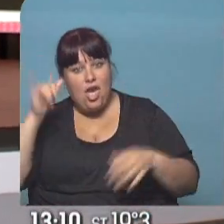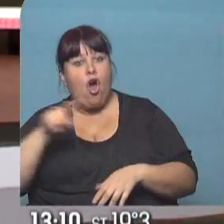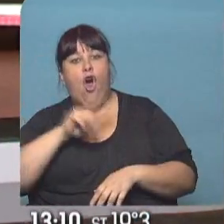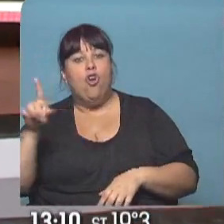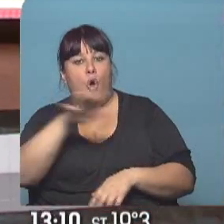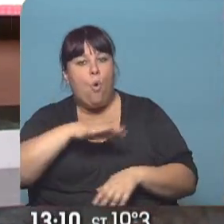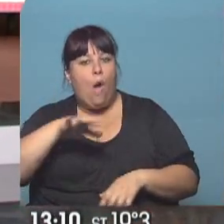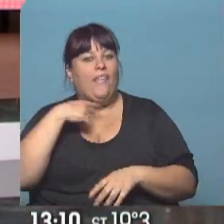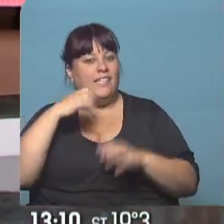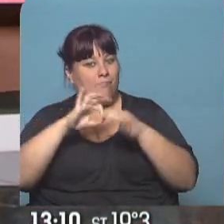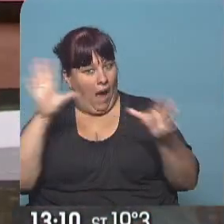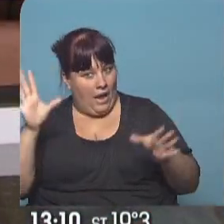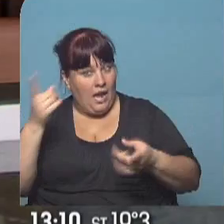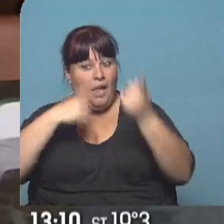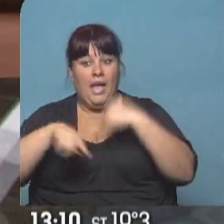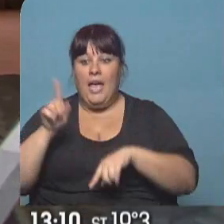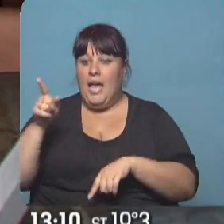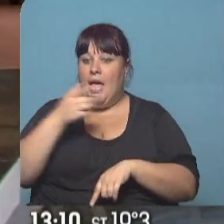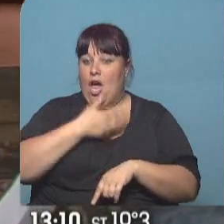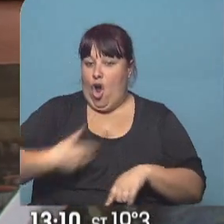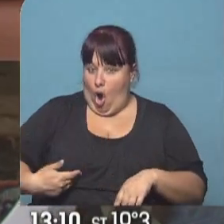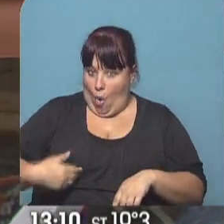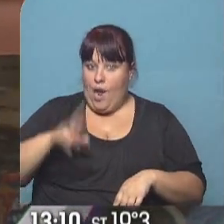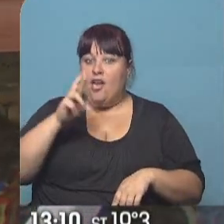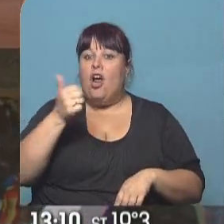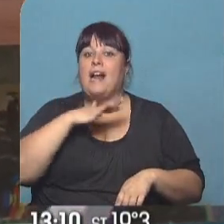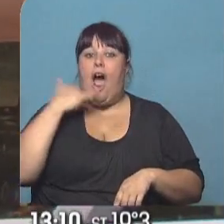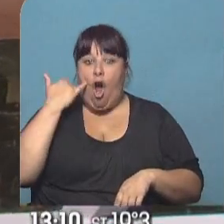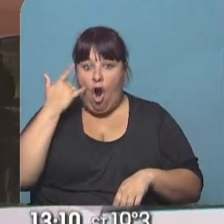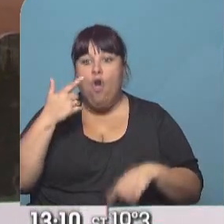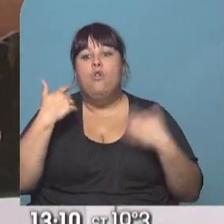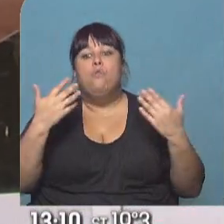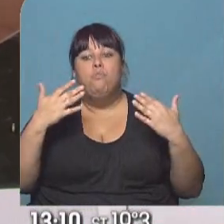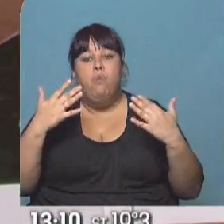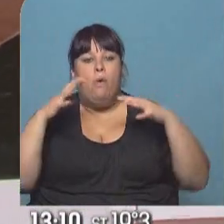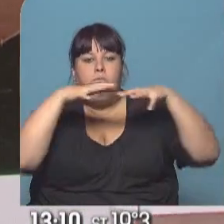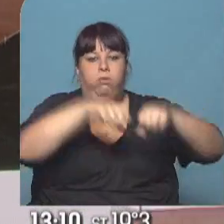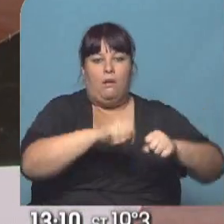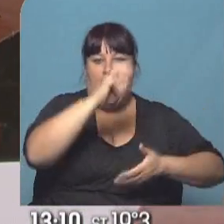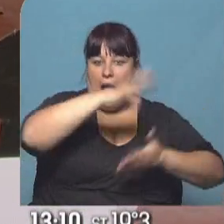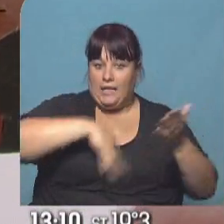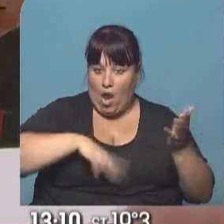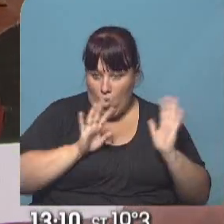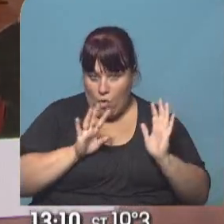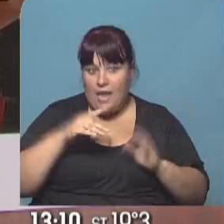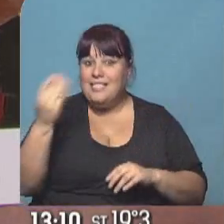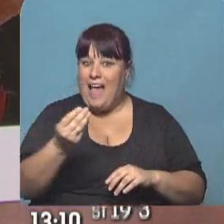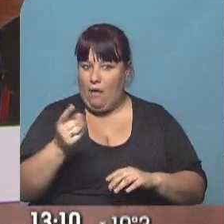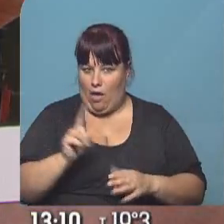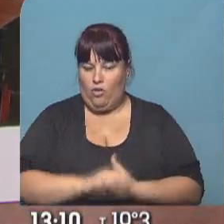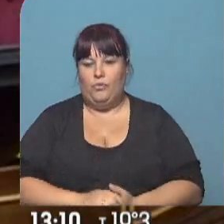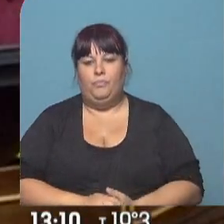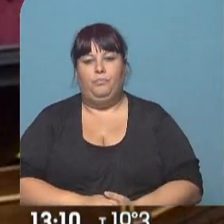no esa zona de España. En tanto, el propio gobierno, Mariano Rajoy, podría intervenir Cataluña el día sábado.